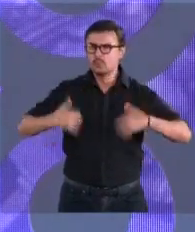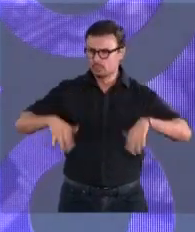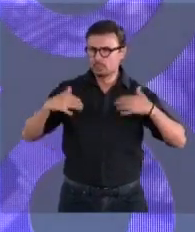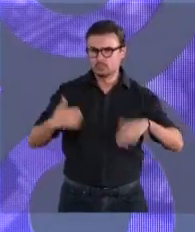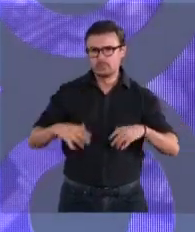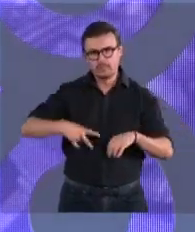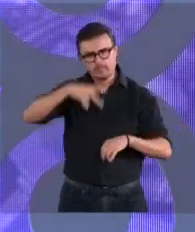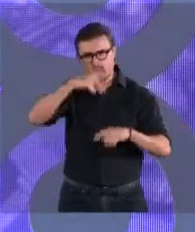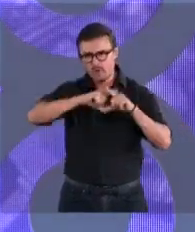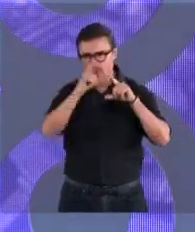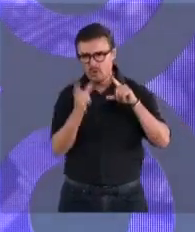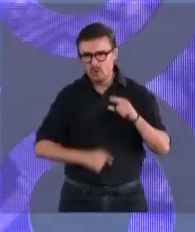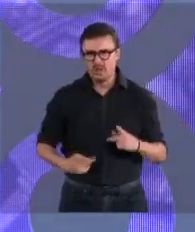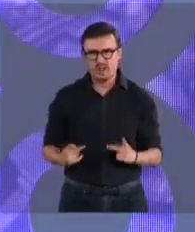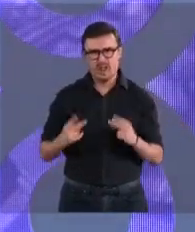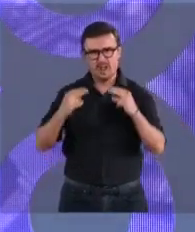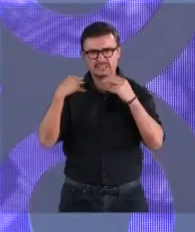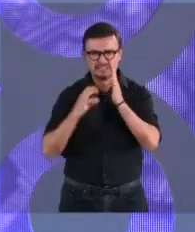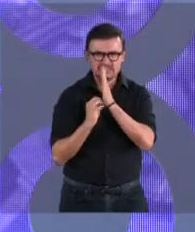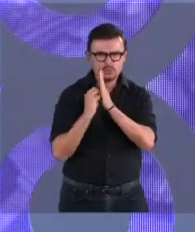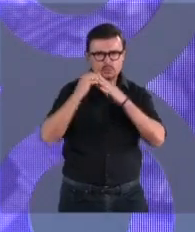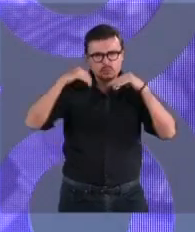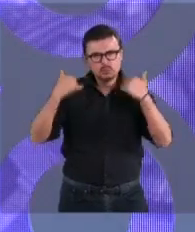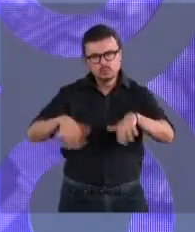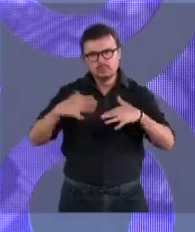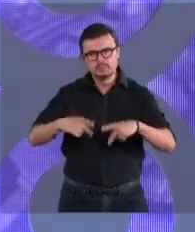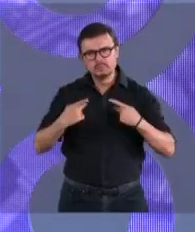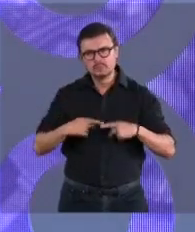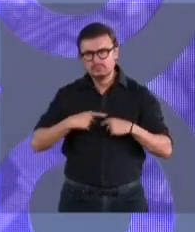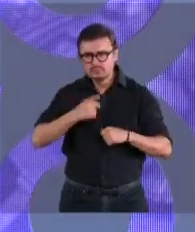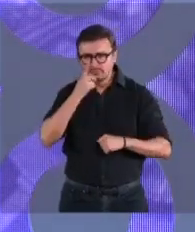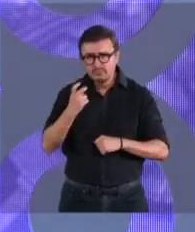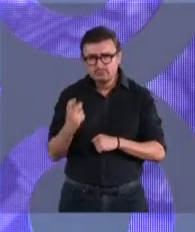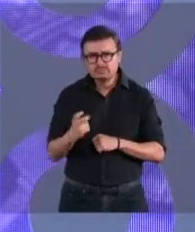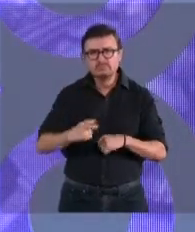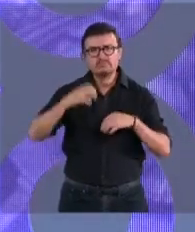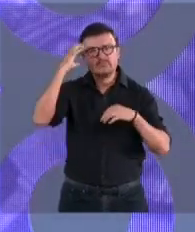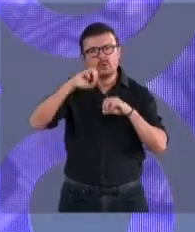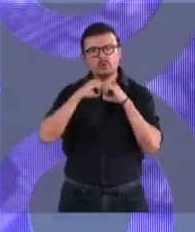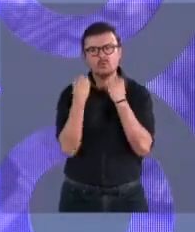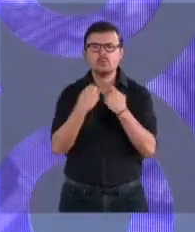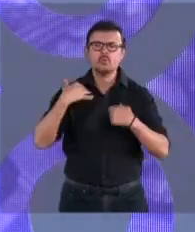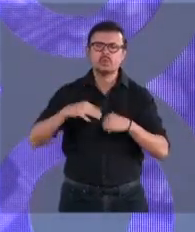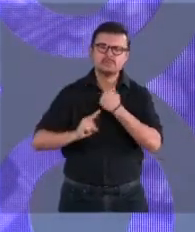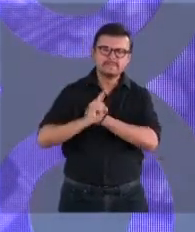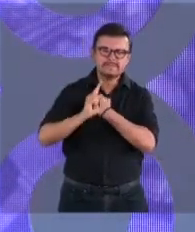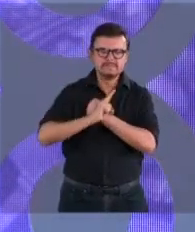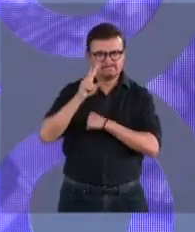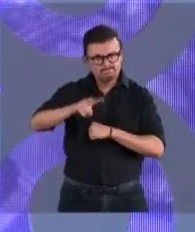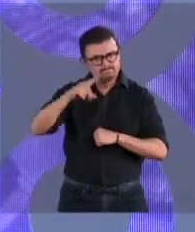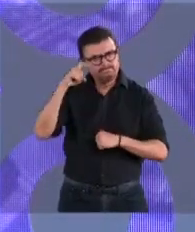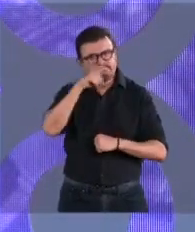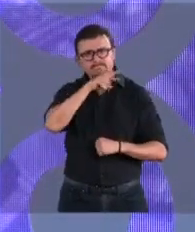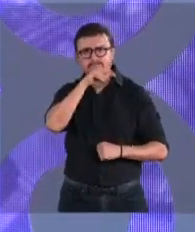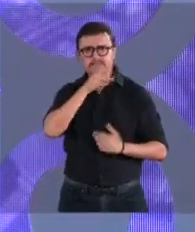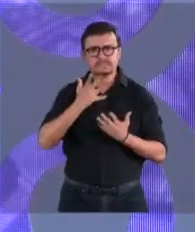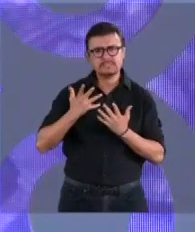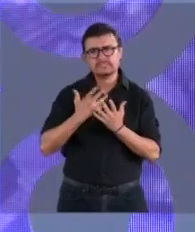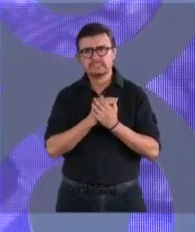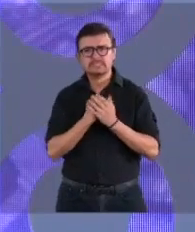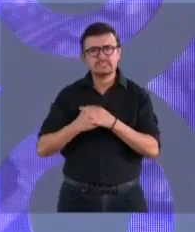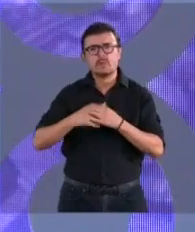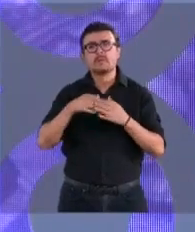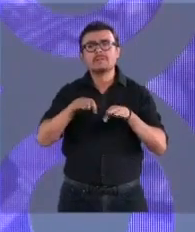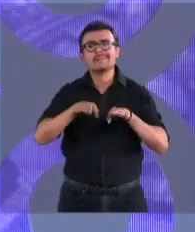mexicanas y mexicanos consideran que es un problema más preocupante de su día a día, incluso por arriba del desempleo.